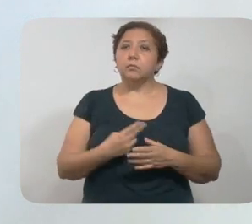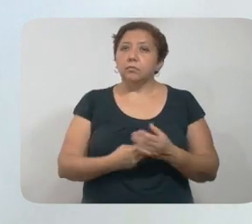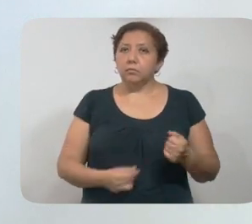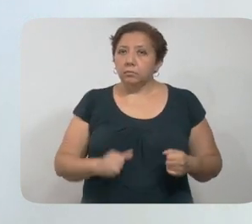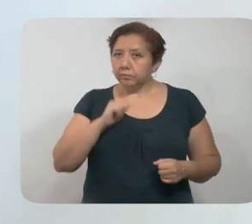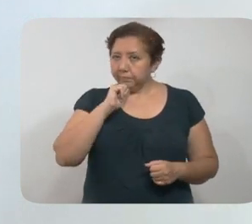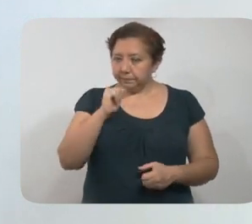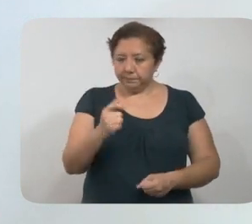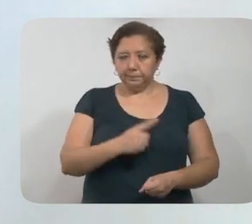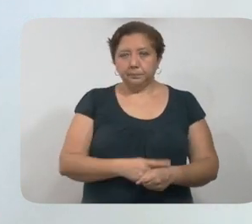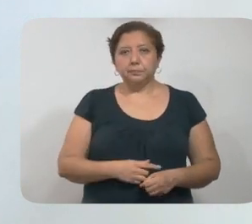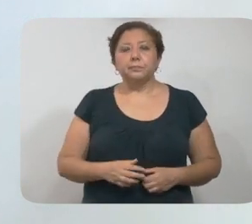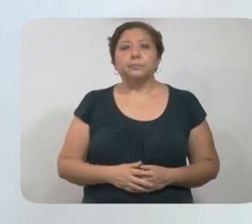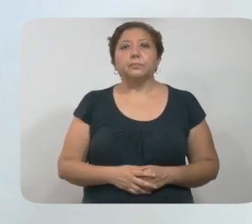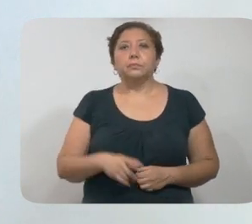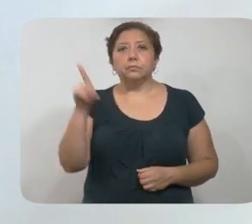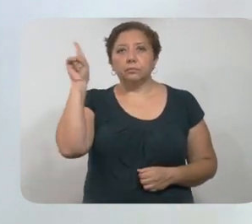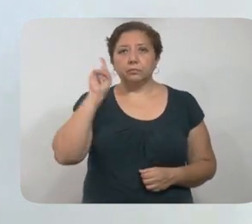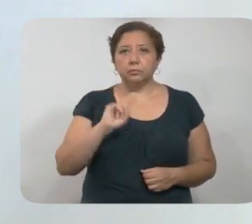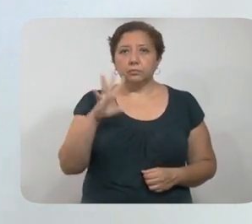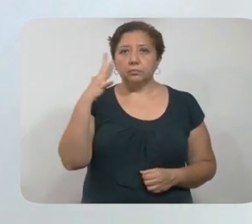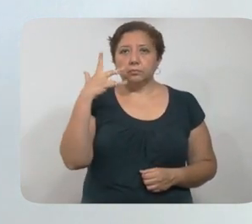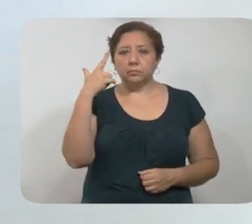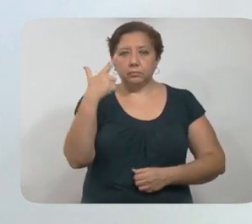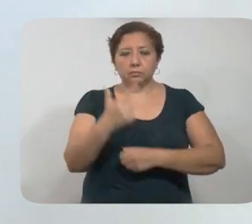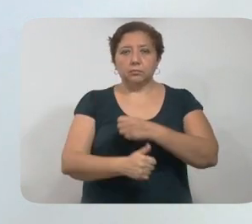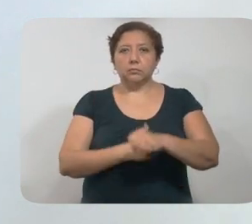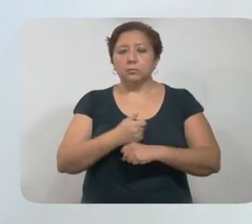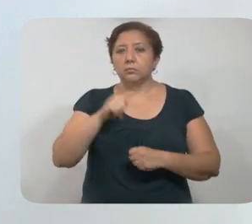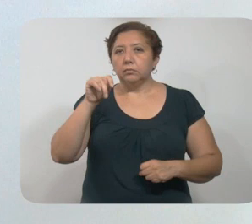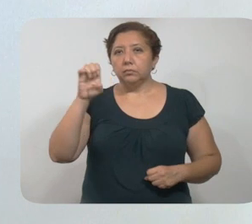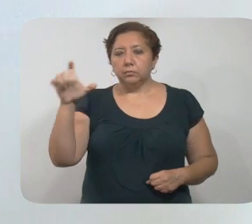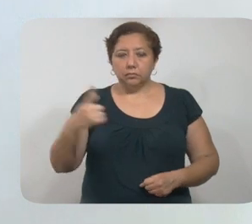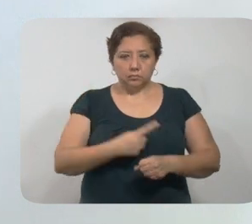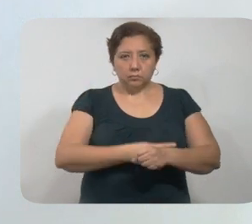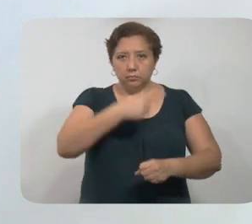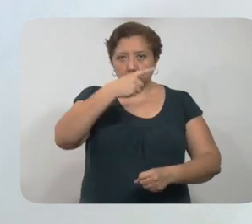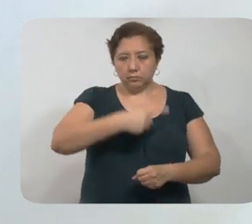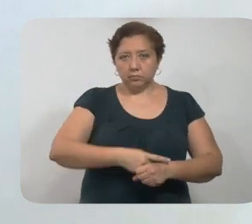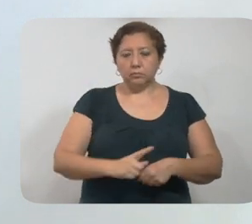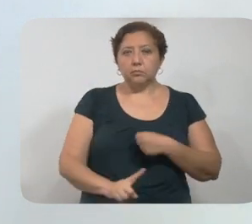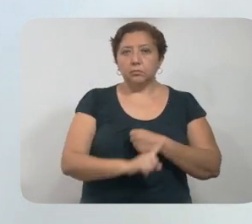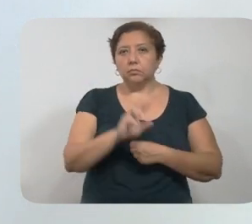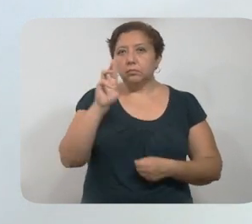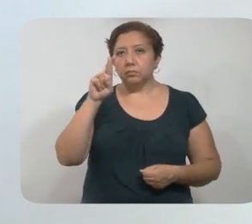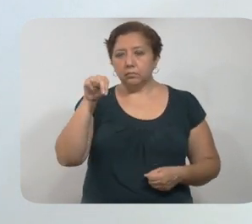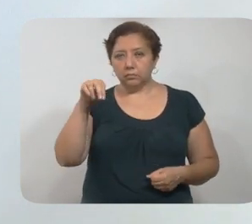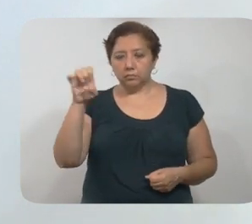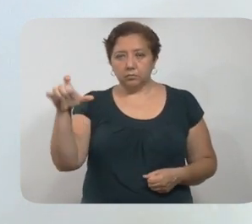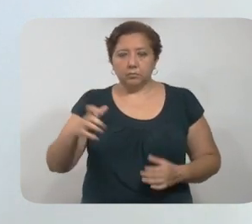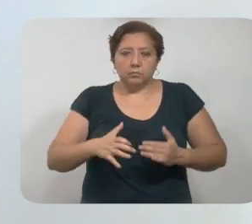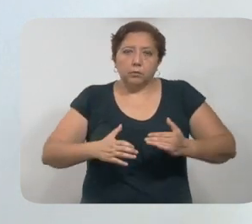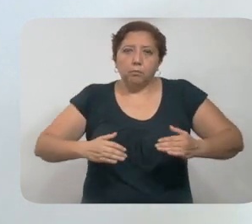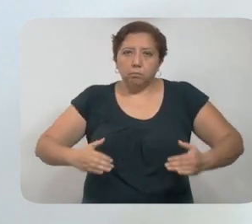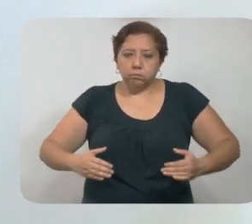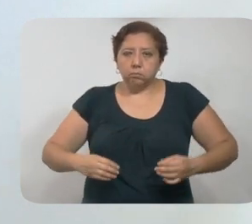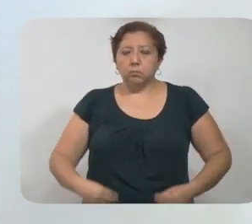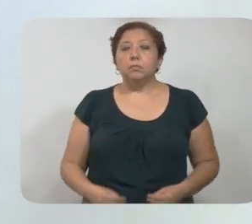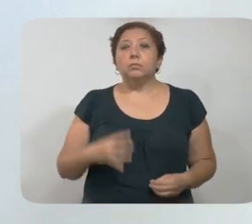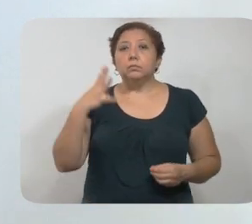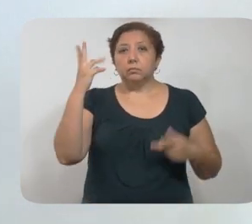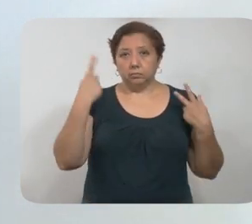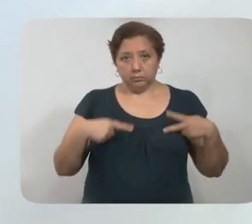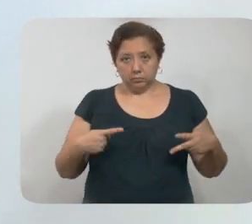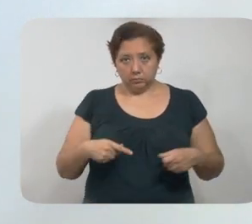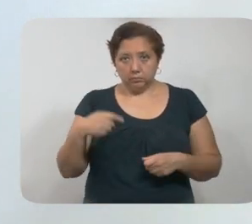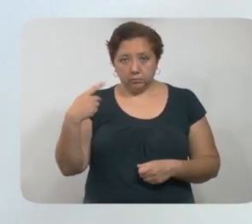ambas asintomáticas. Mujer de 57 años de Tikul, con hipertensión, insuficiencia renal crónica y obesidad. Las cuatro